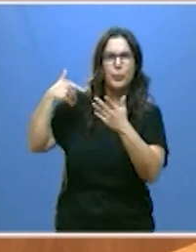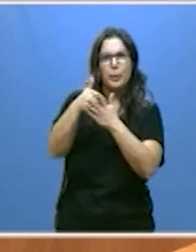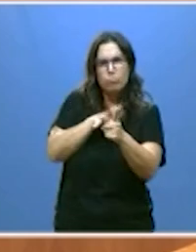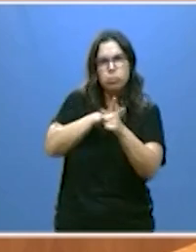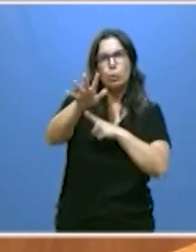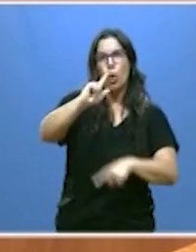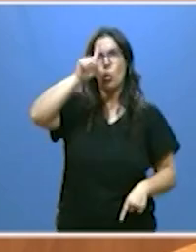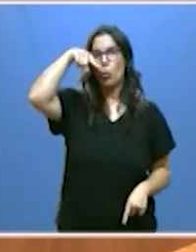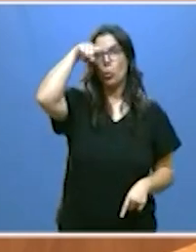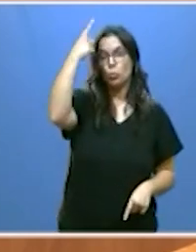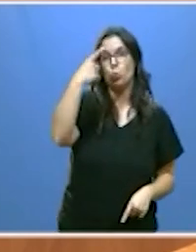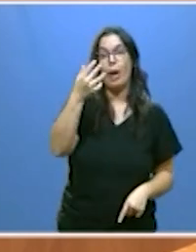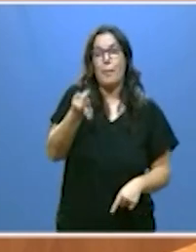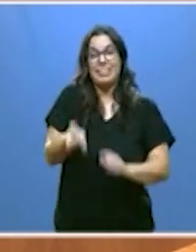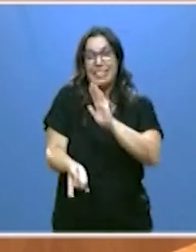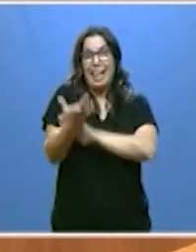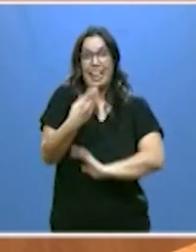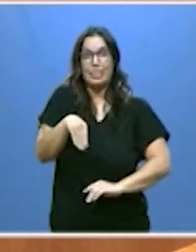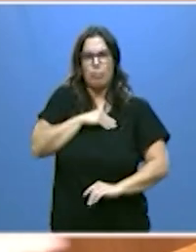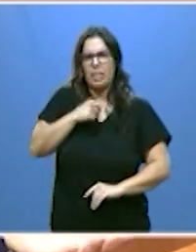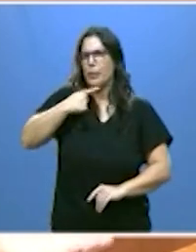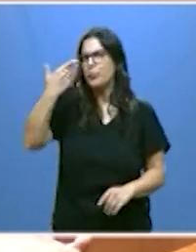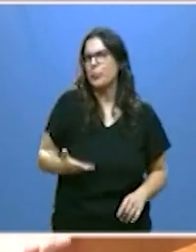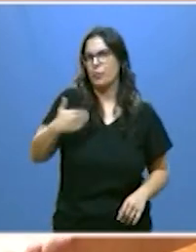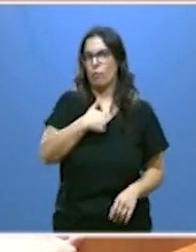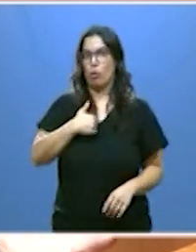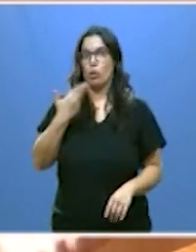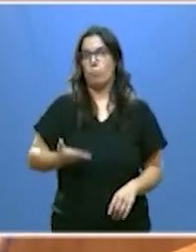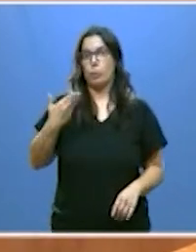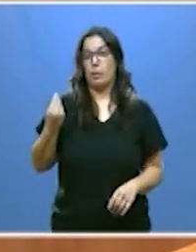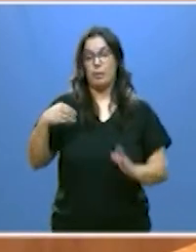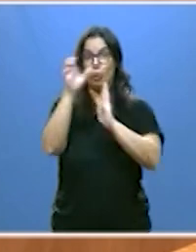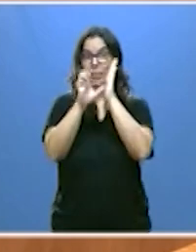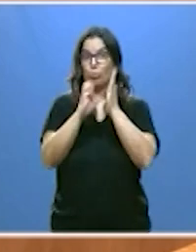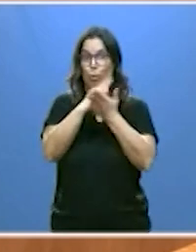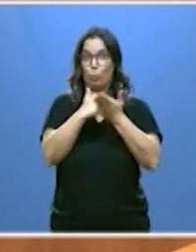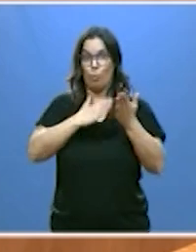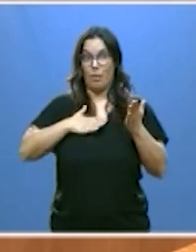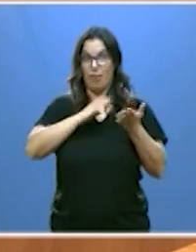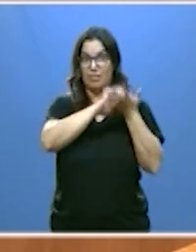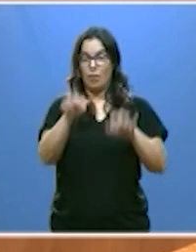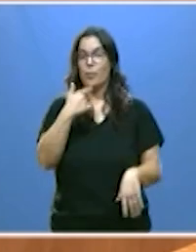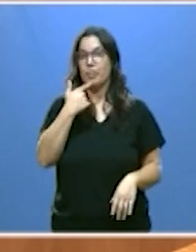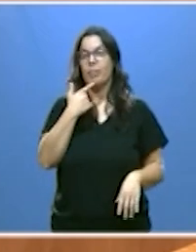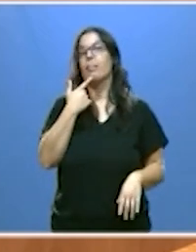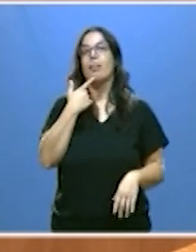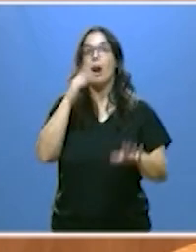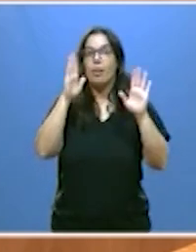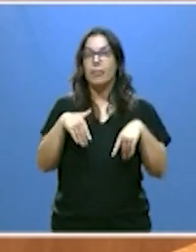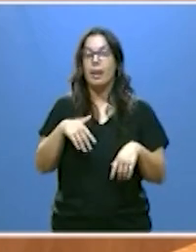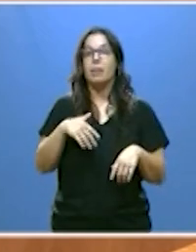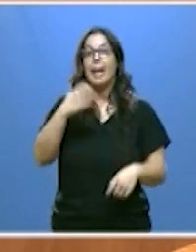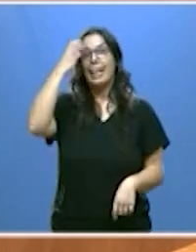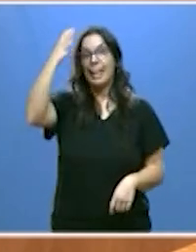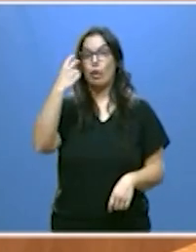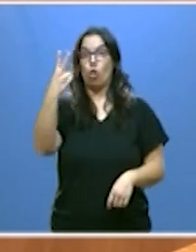y la misma existencia de España. Como bien dice nuestro Estatuto de Autonomía, la Unión Definitiva de los Reinos